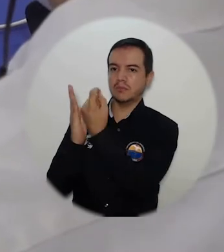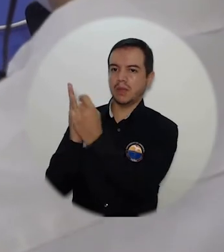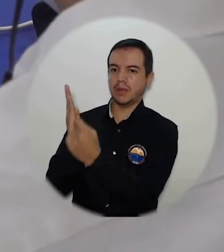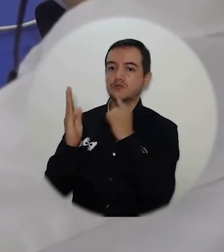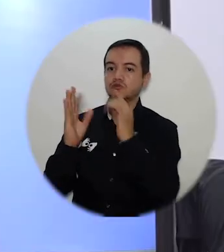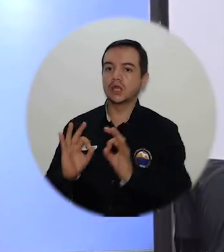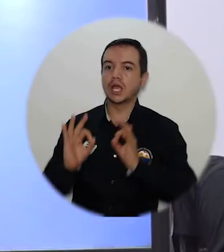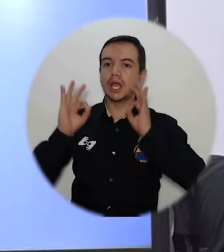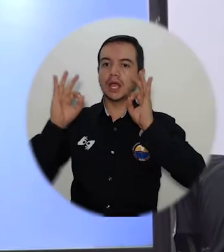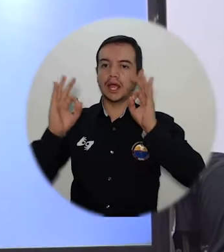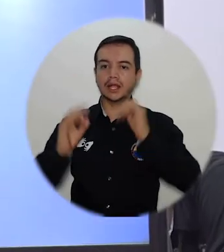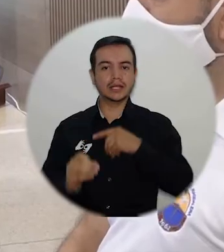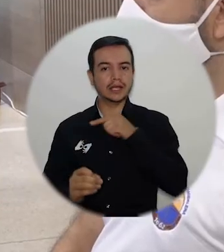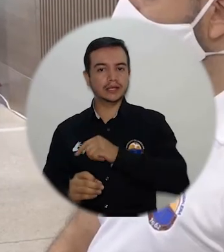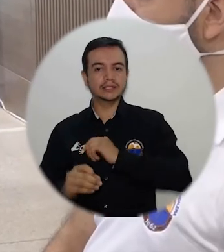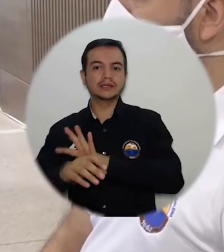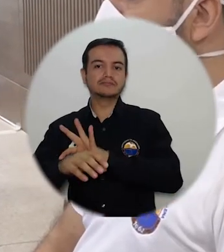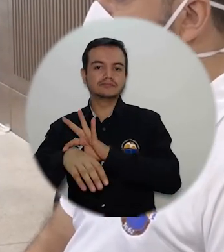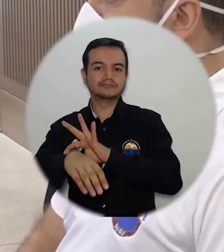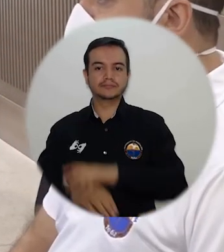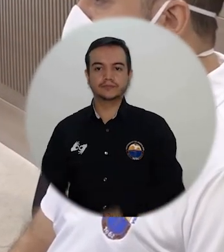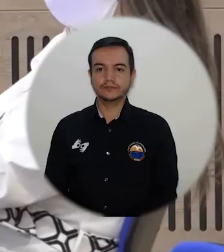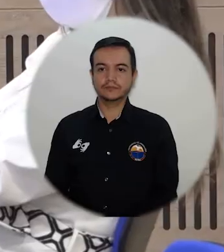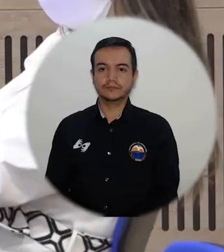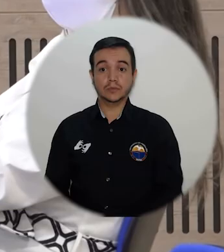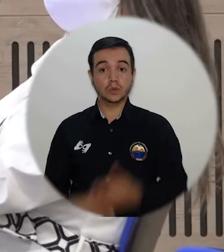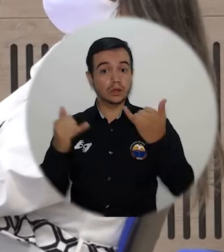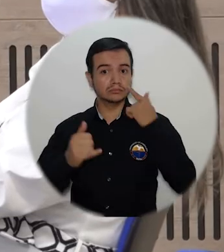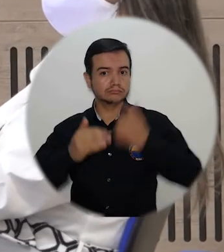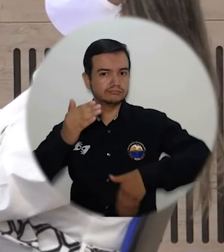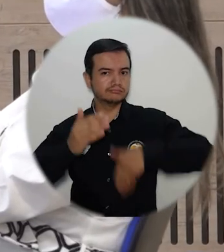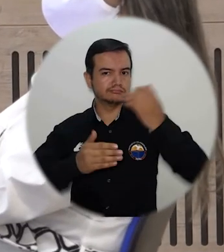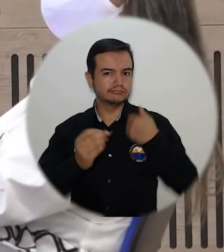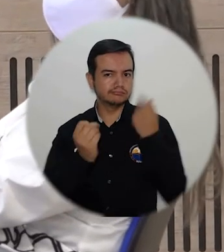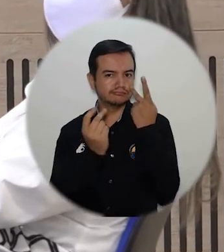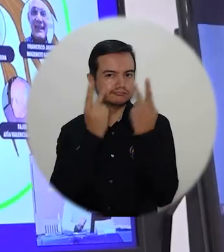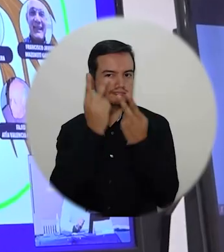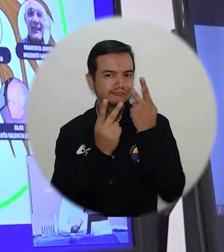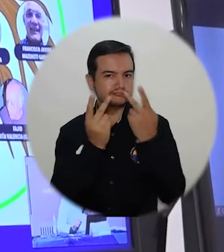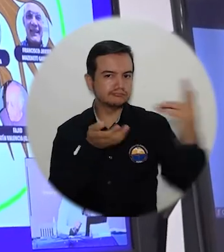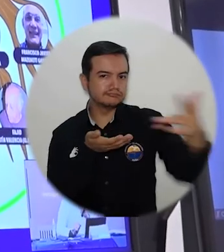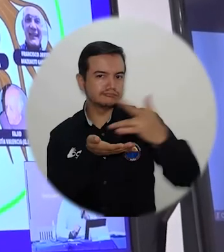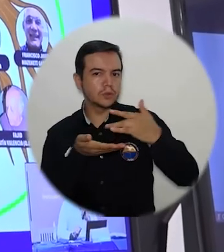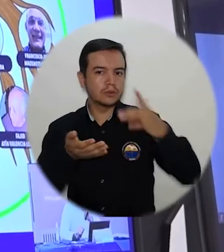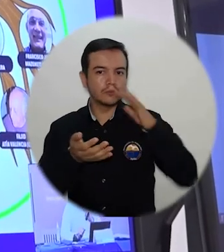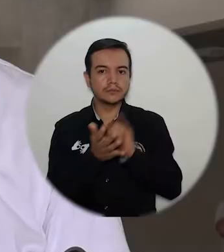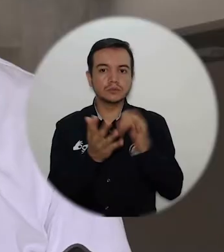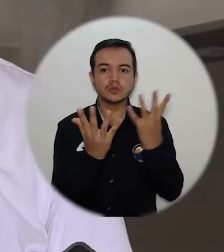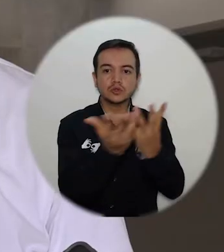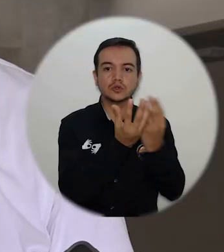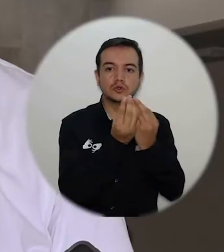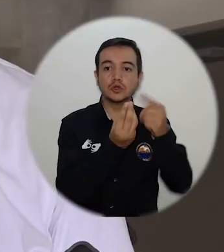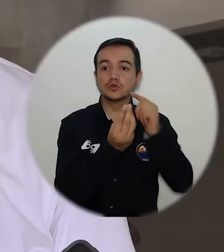por parte de los pares académicos del Consejo Nacional de Acreditación para la verificación de estándares de alta calidad del programa de medicina.